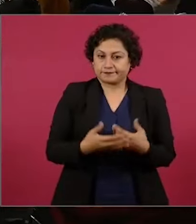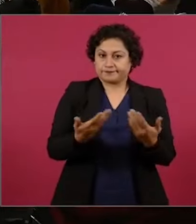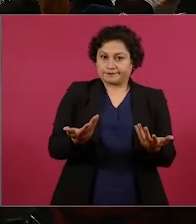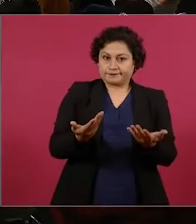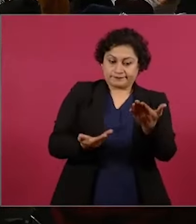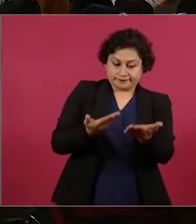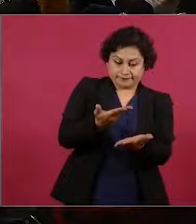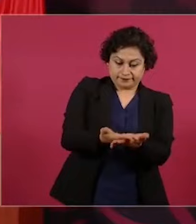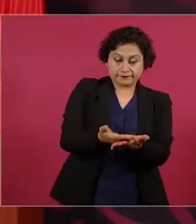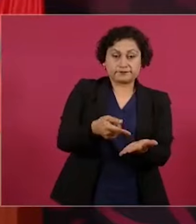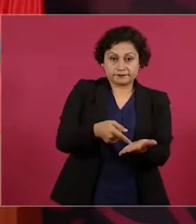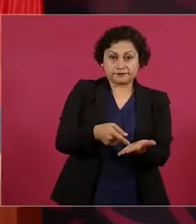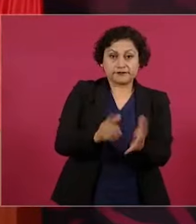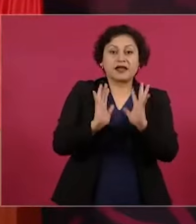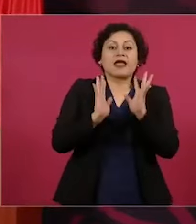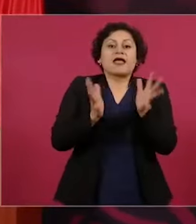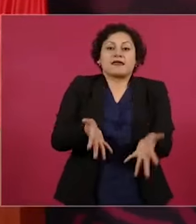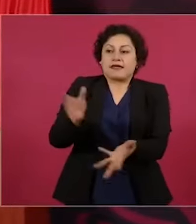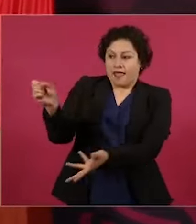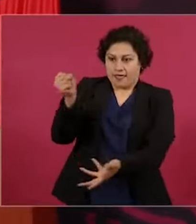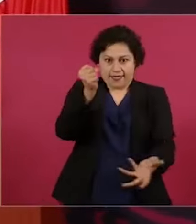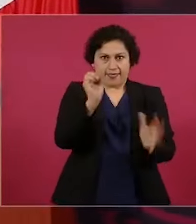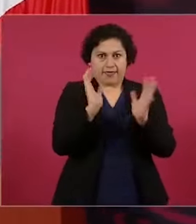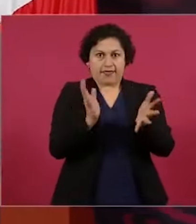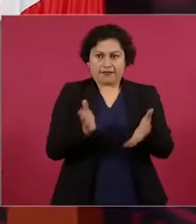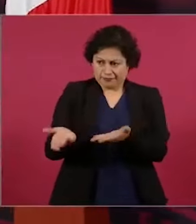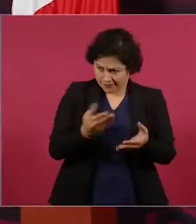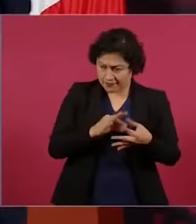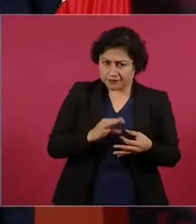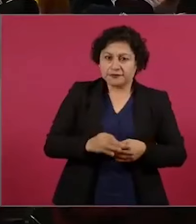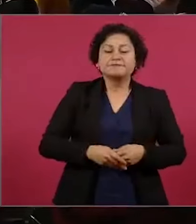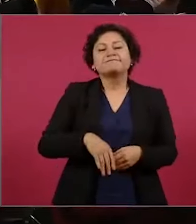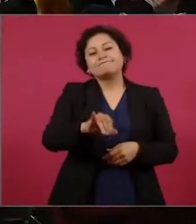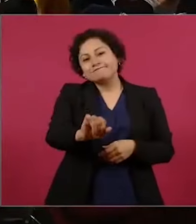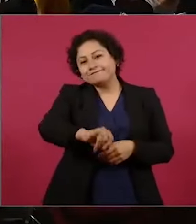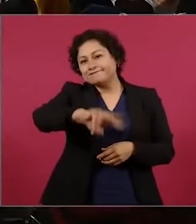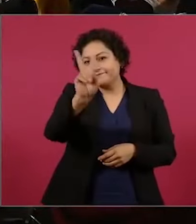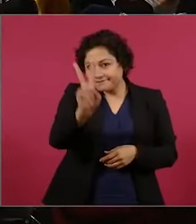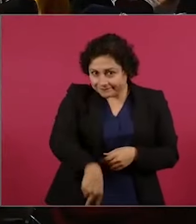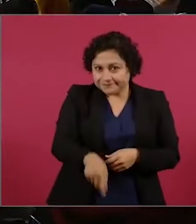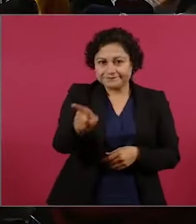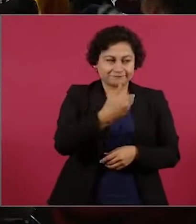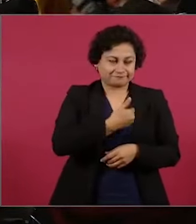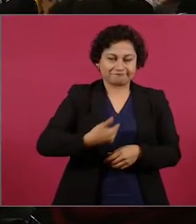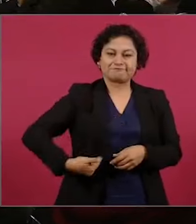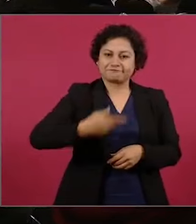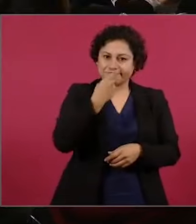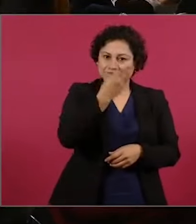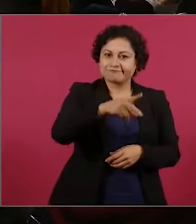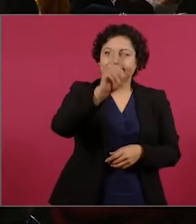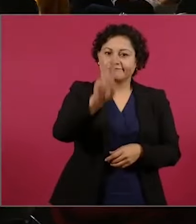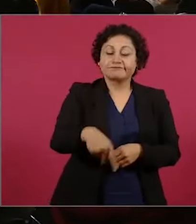porque no les explica. Así es, presidente. Recordar también al Infonavit se